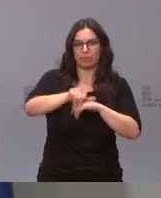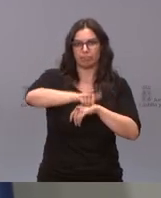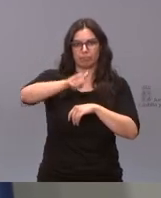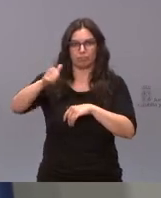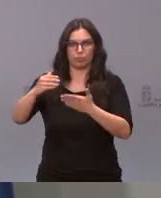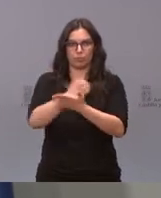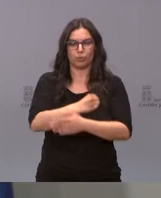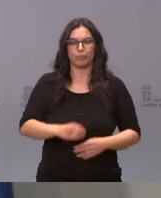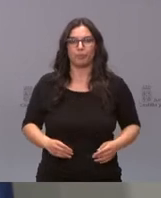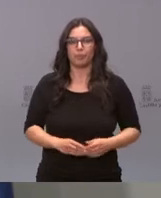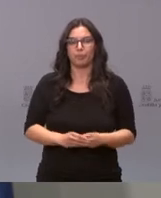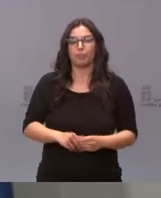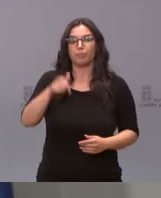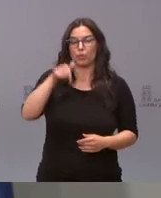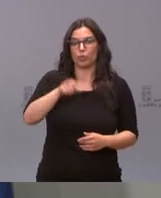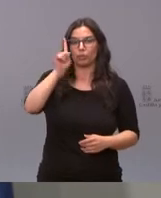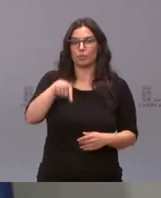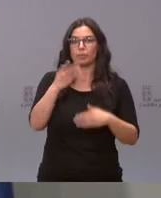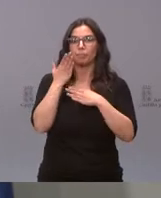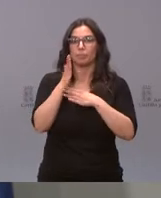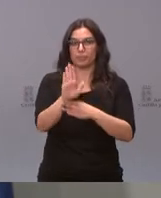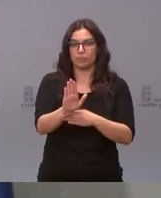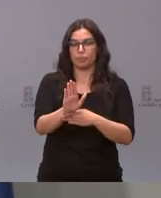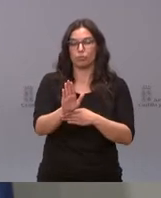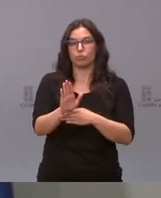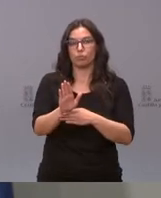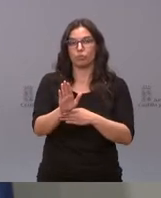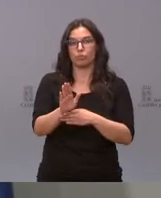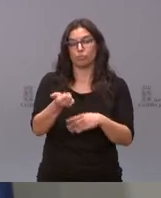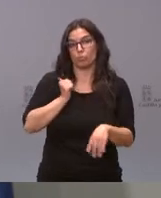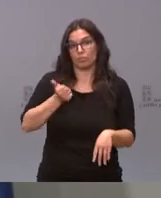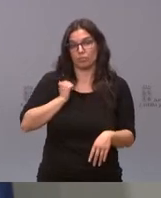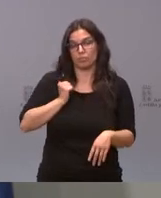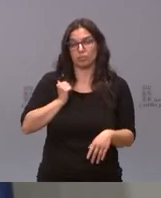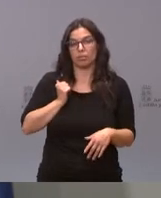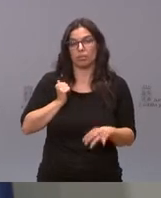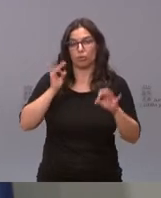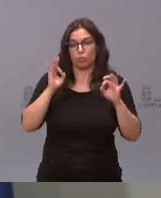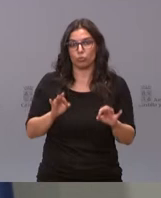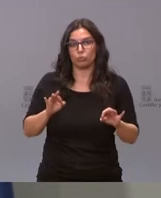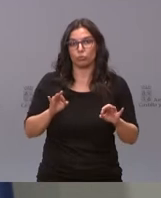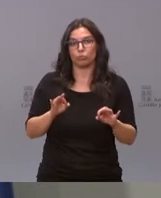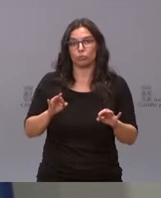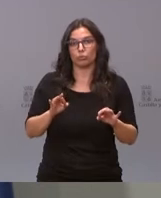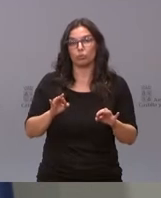Hoy presentamos también, aprovechando la publicación de